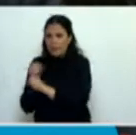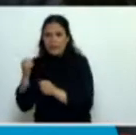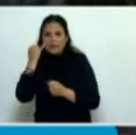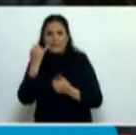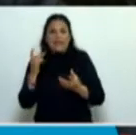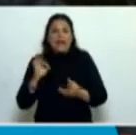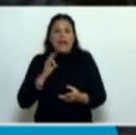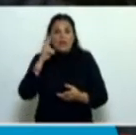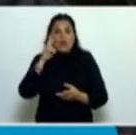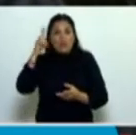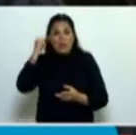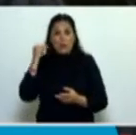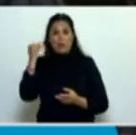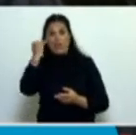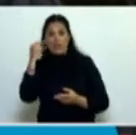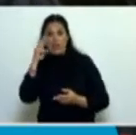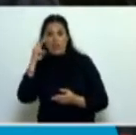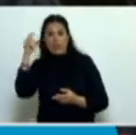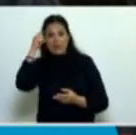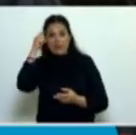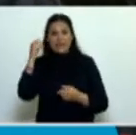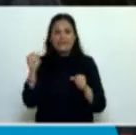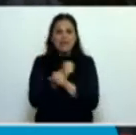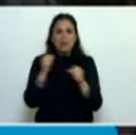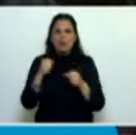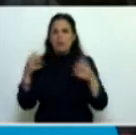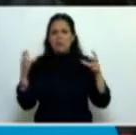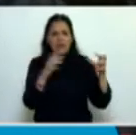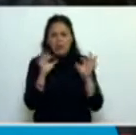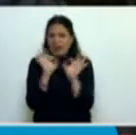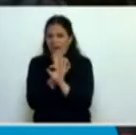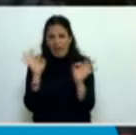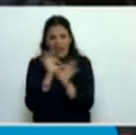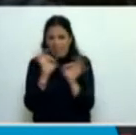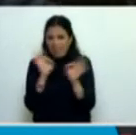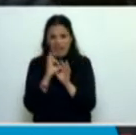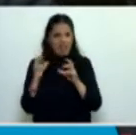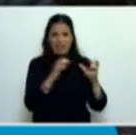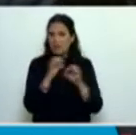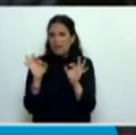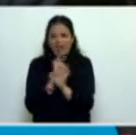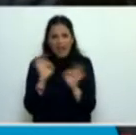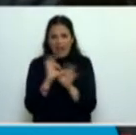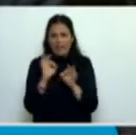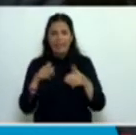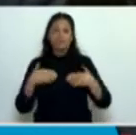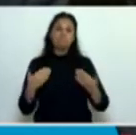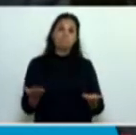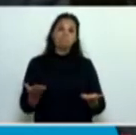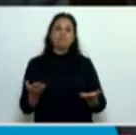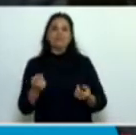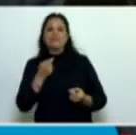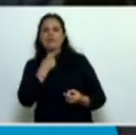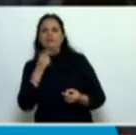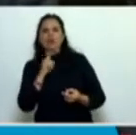inversión 2009 y 2010 se aprobaron sin discusión y sin debate alguno. Por eso, para no